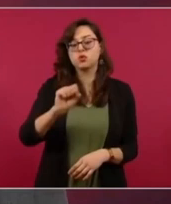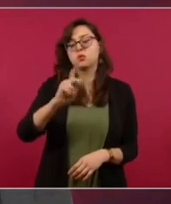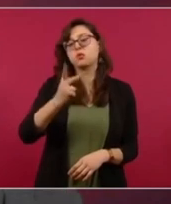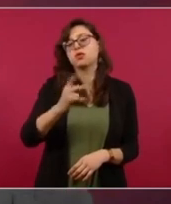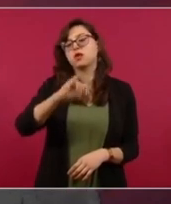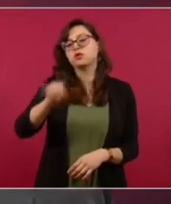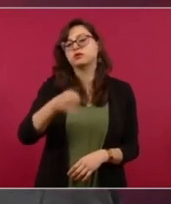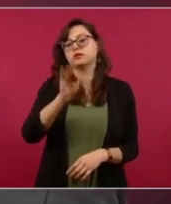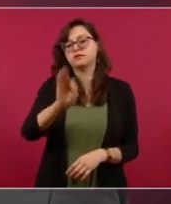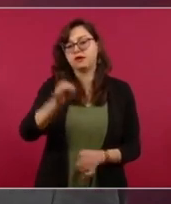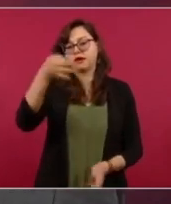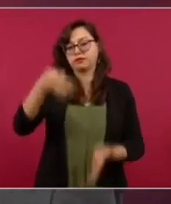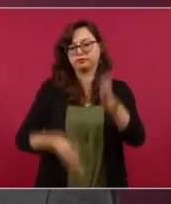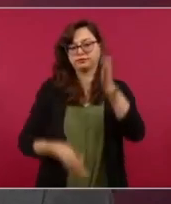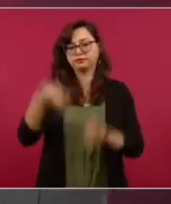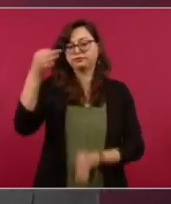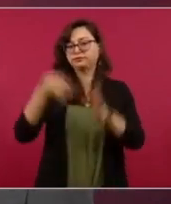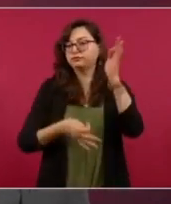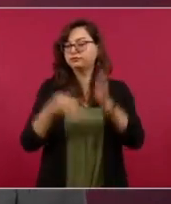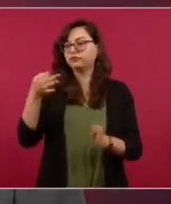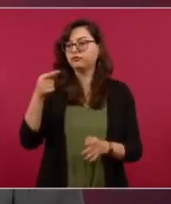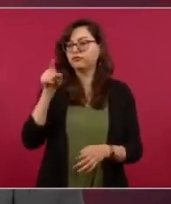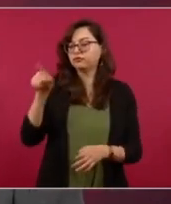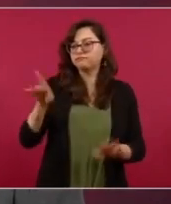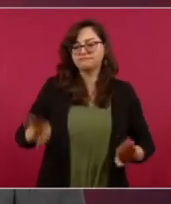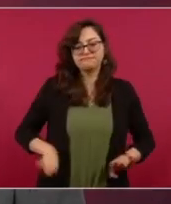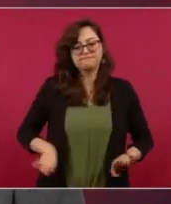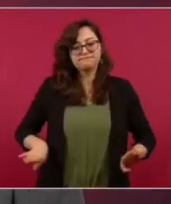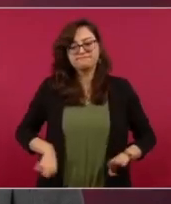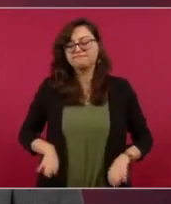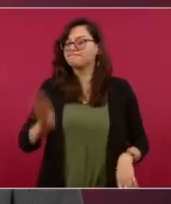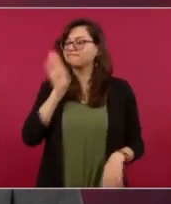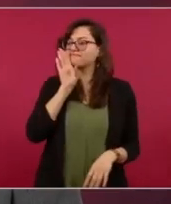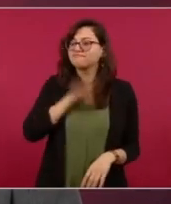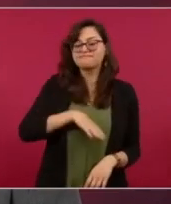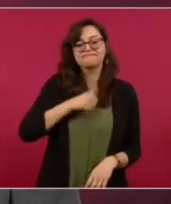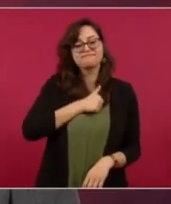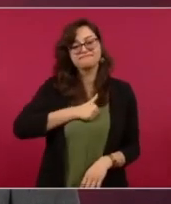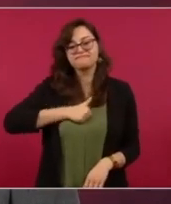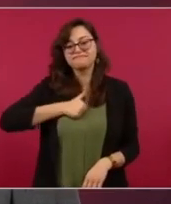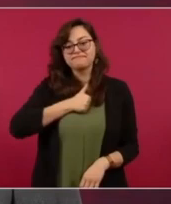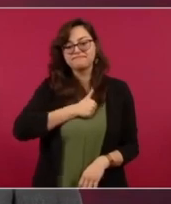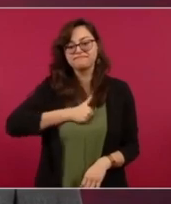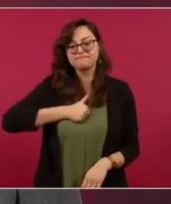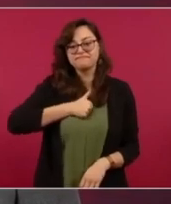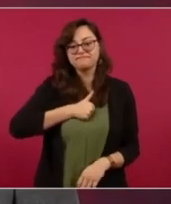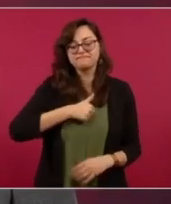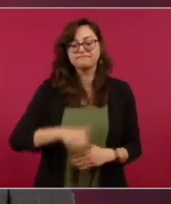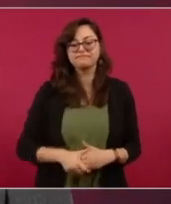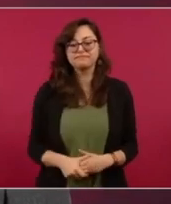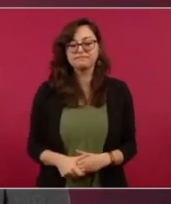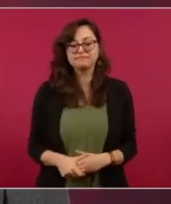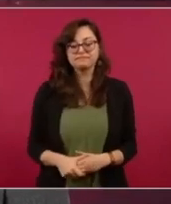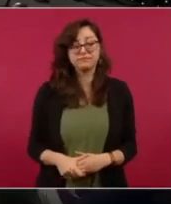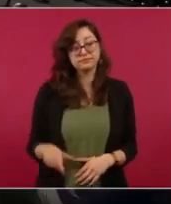El día que están juzgando a García Luna,